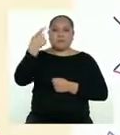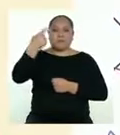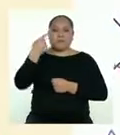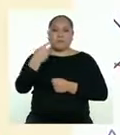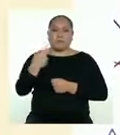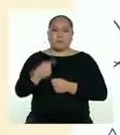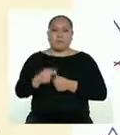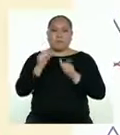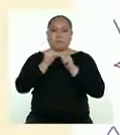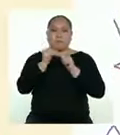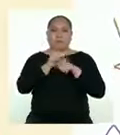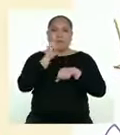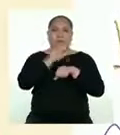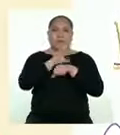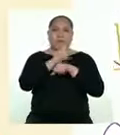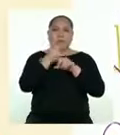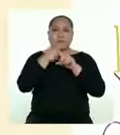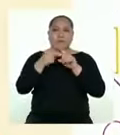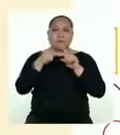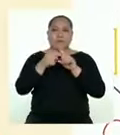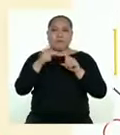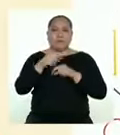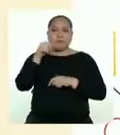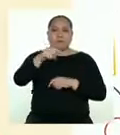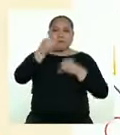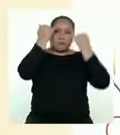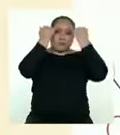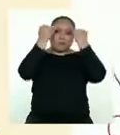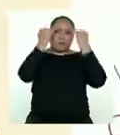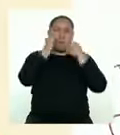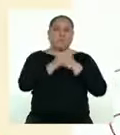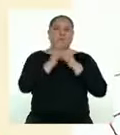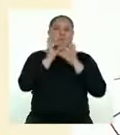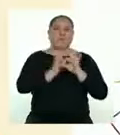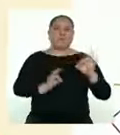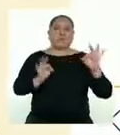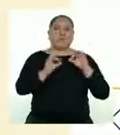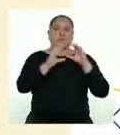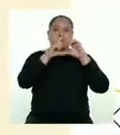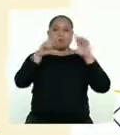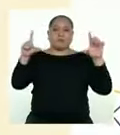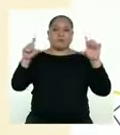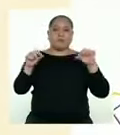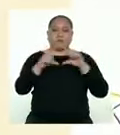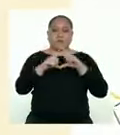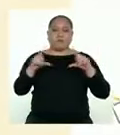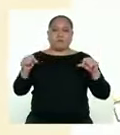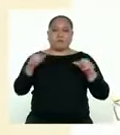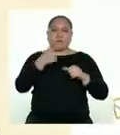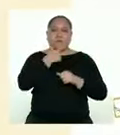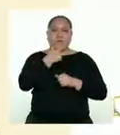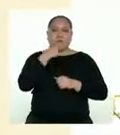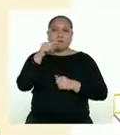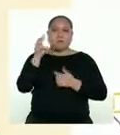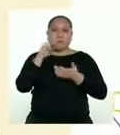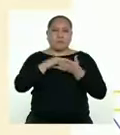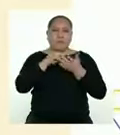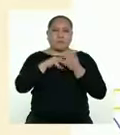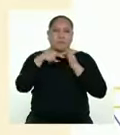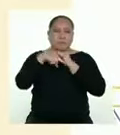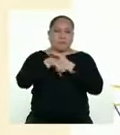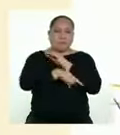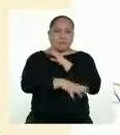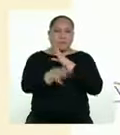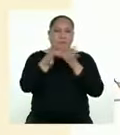es una recomendación distinta. Ahí está la idea central. Y en los bloques amarillos podría desarrollar más algunos